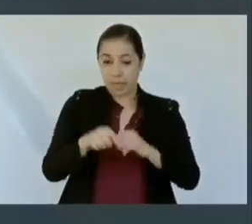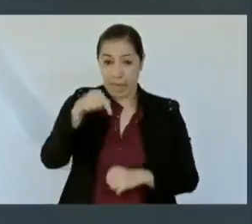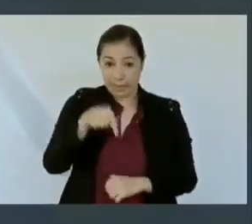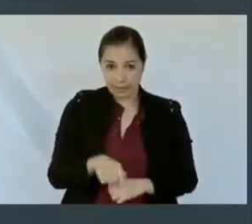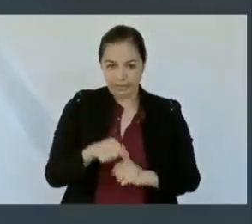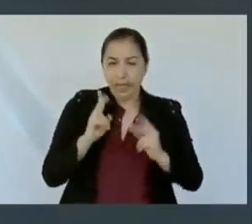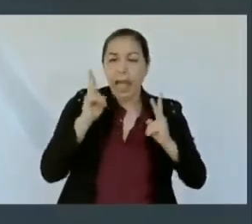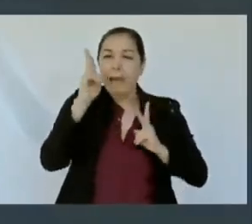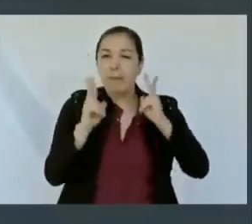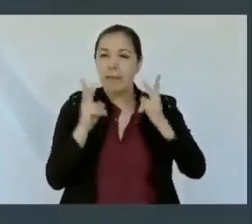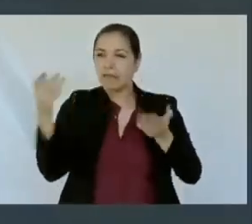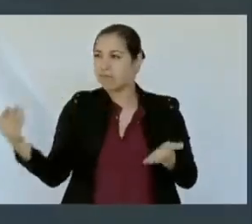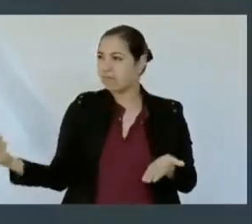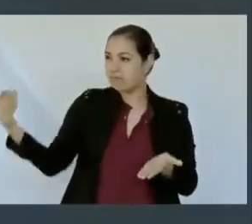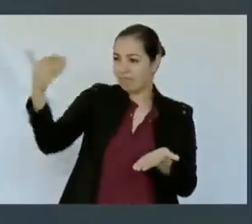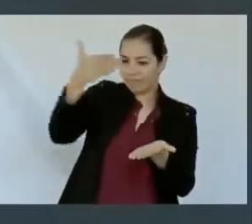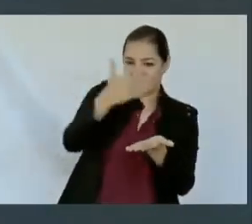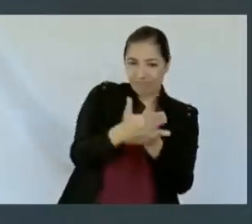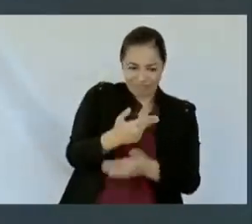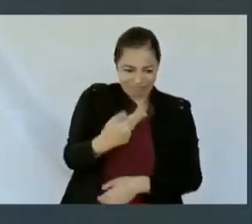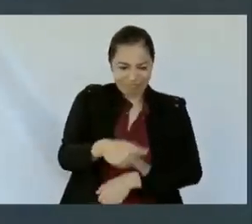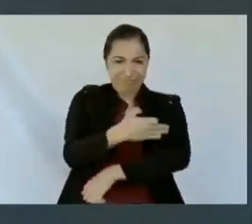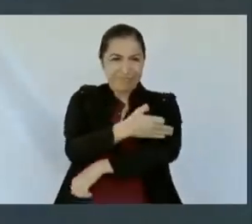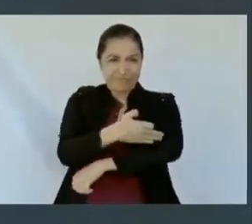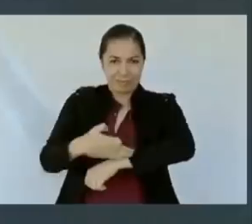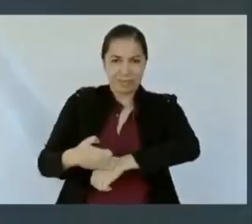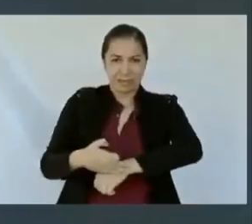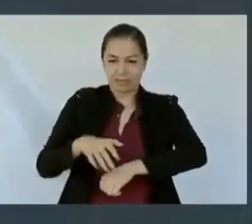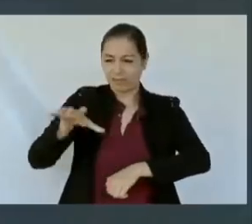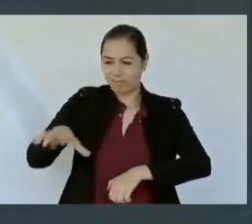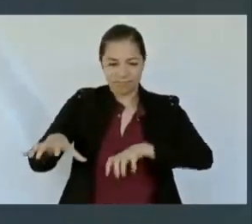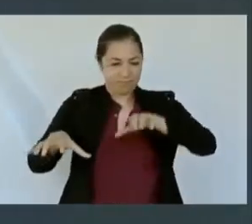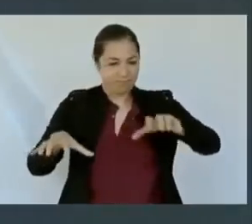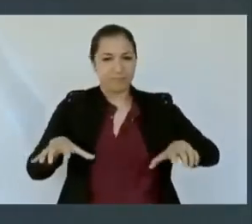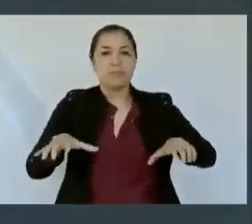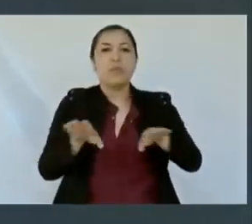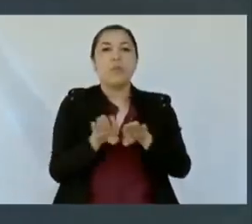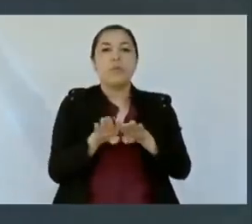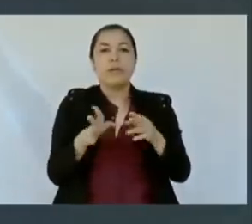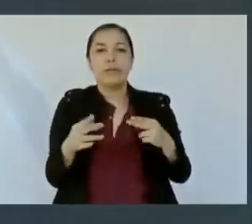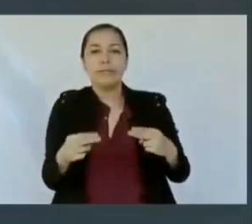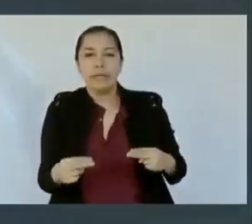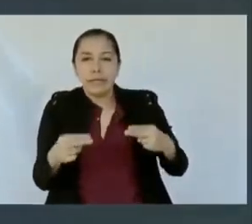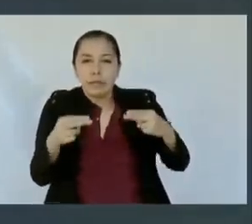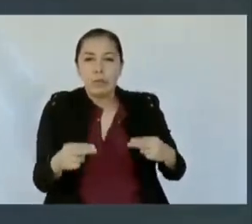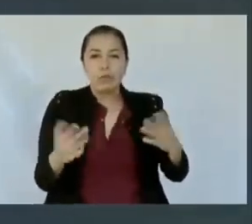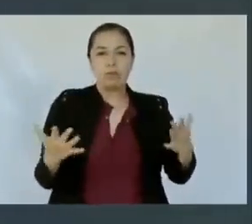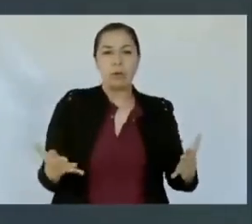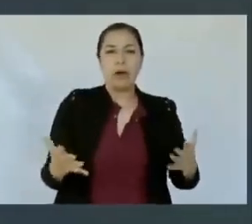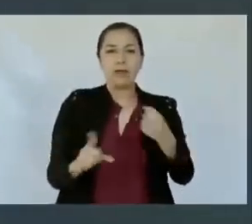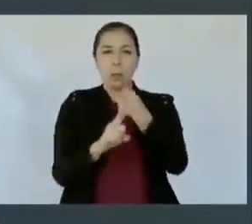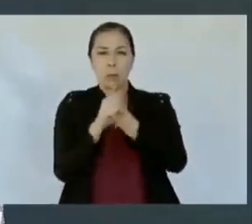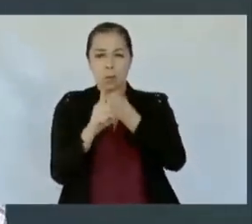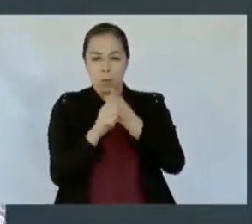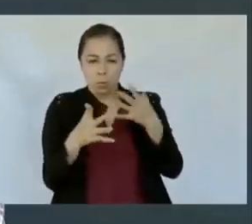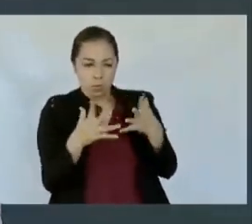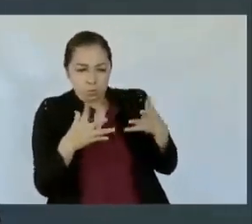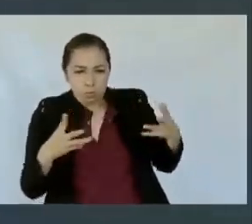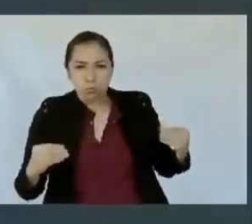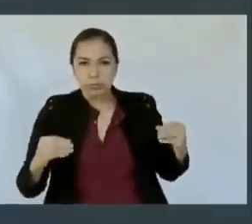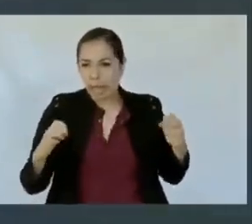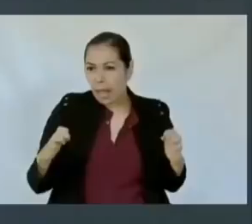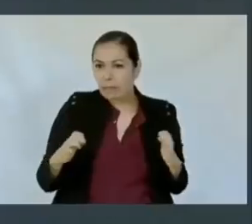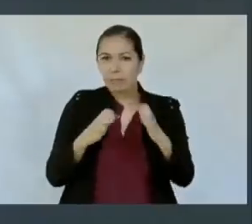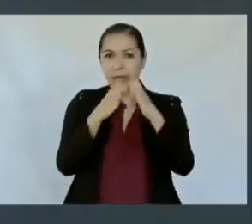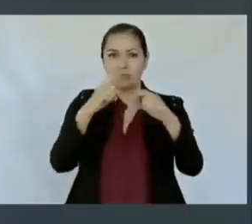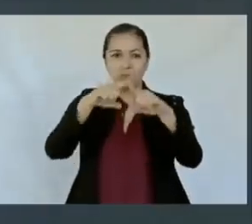dos comunidades, para hacer un negocio, para solucionar una contingencia, una emergencia,